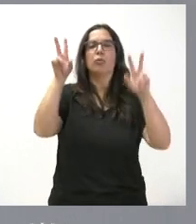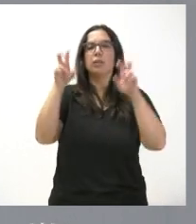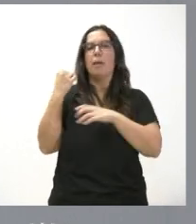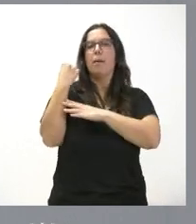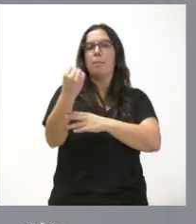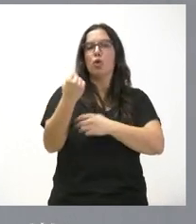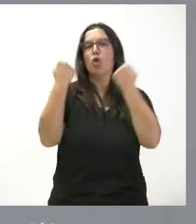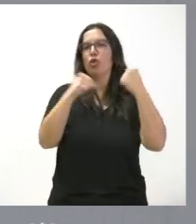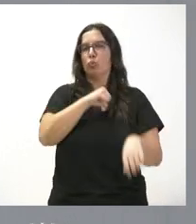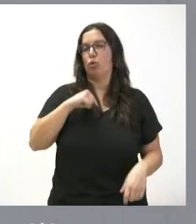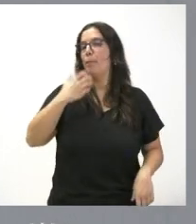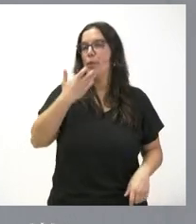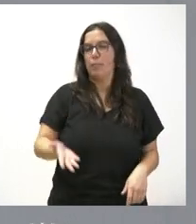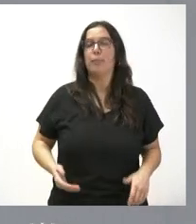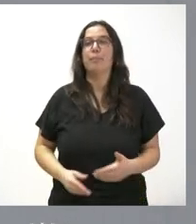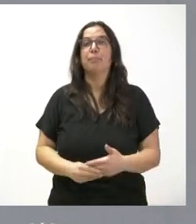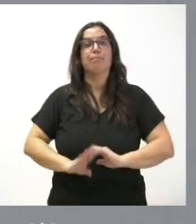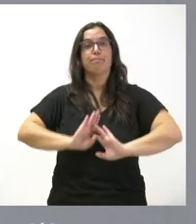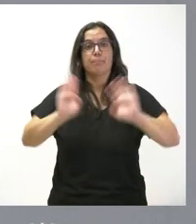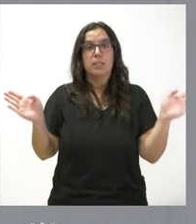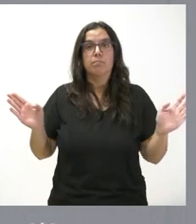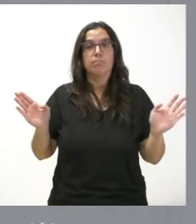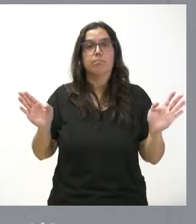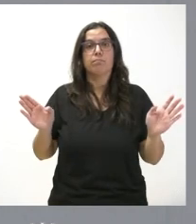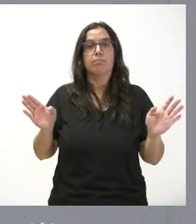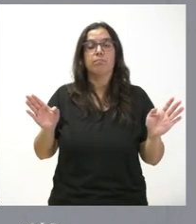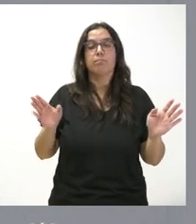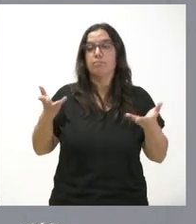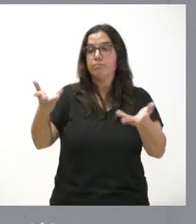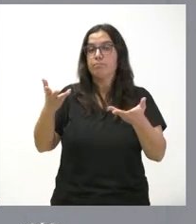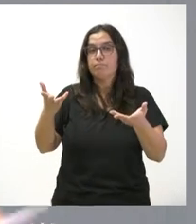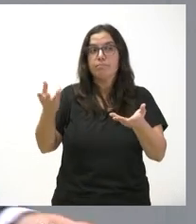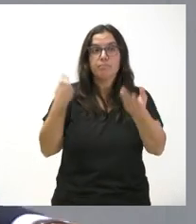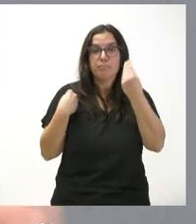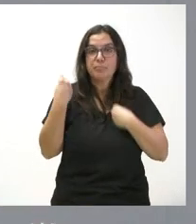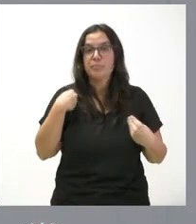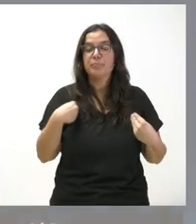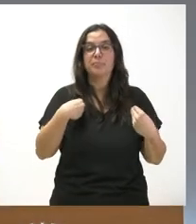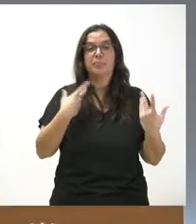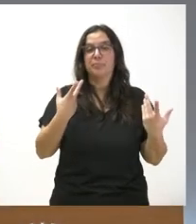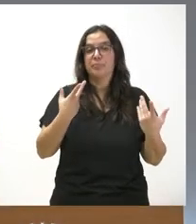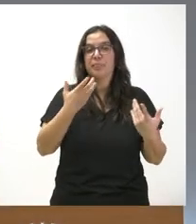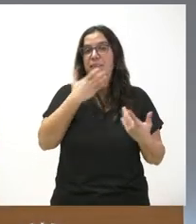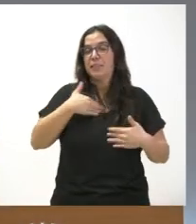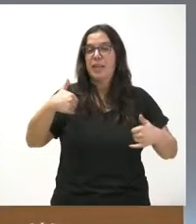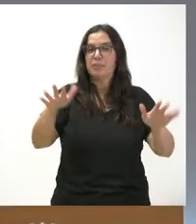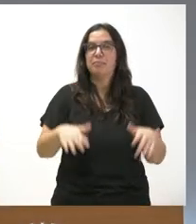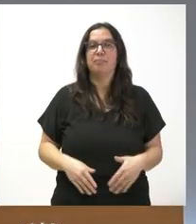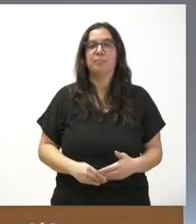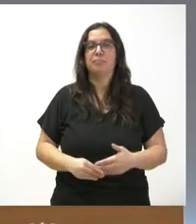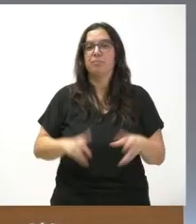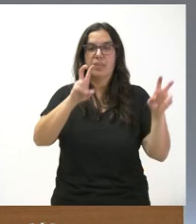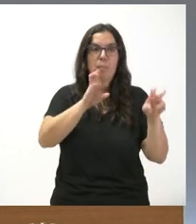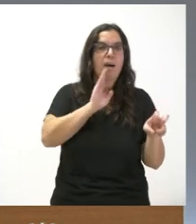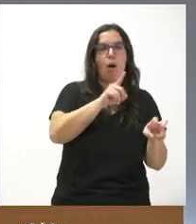al coche autónomo. Y, sin más, pues estoy a la espera de que puedan formular, si lo desean, cualquier pregunta sobre